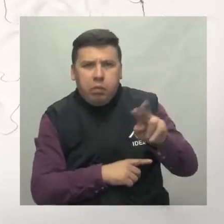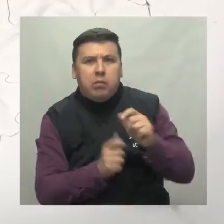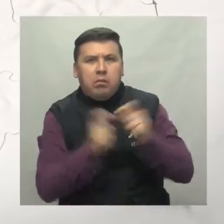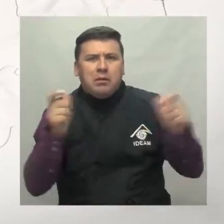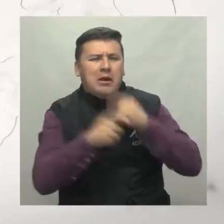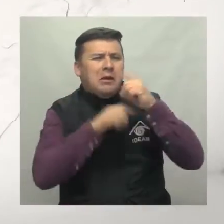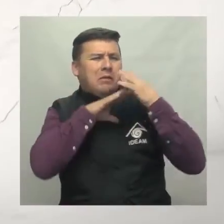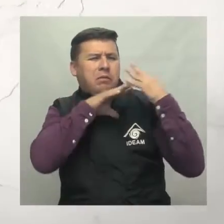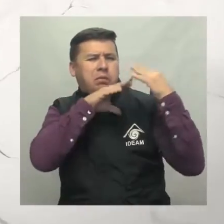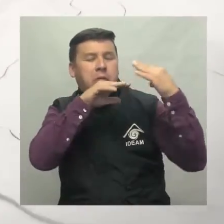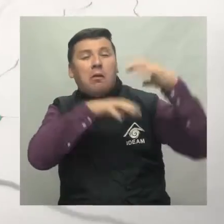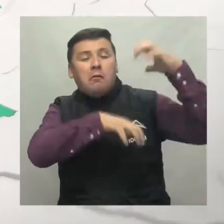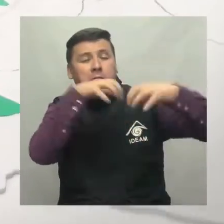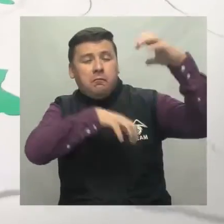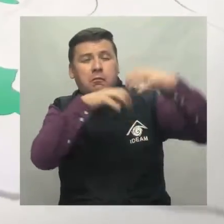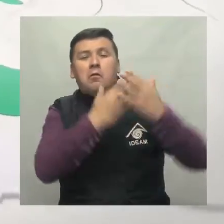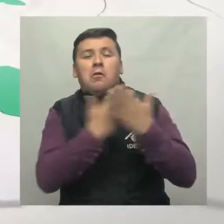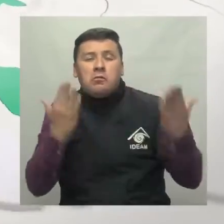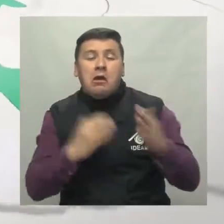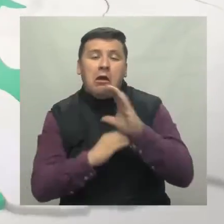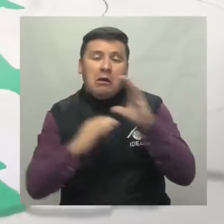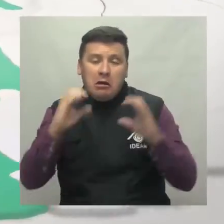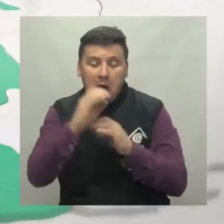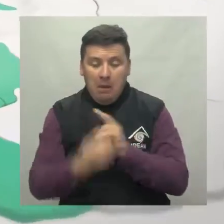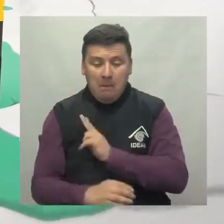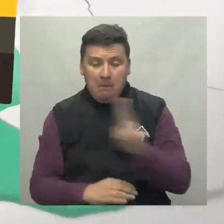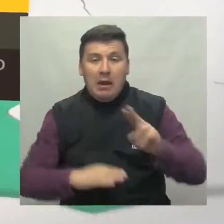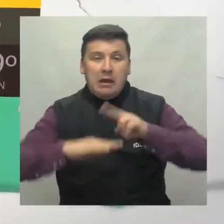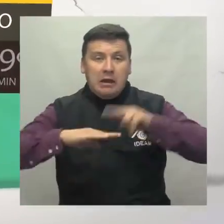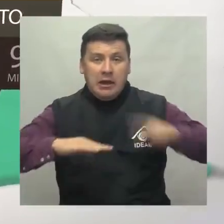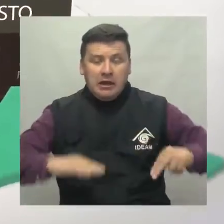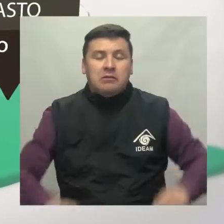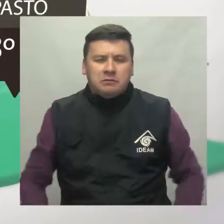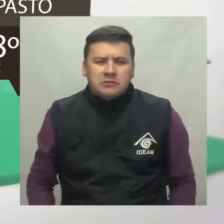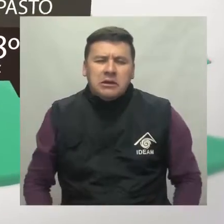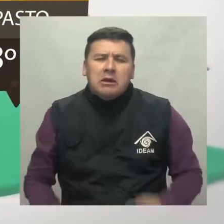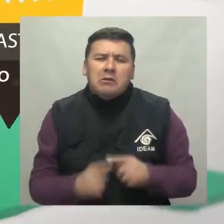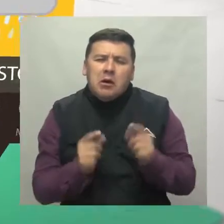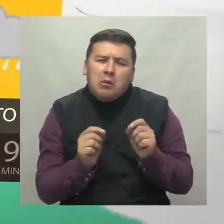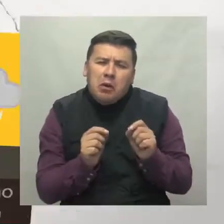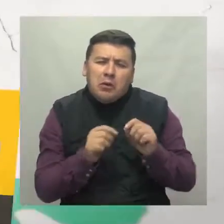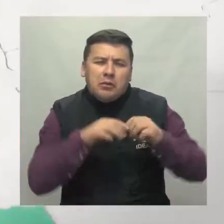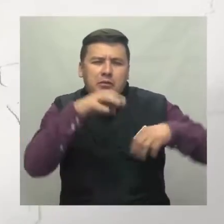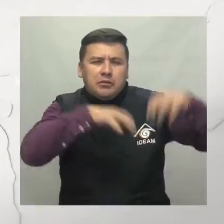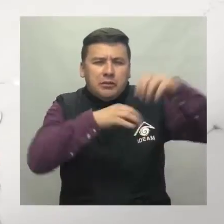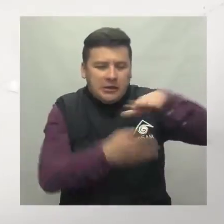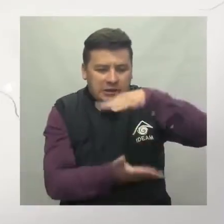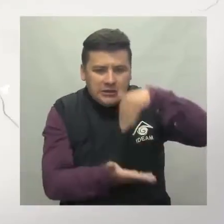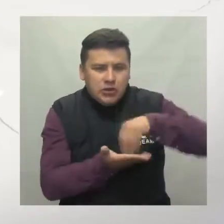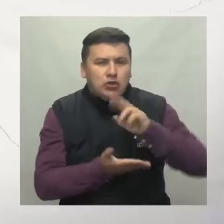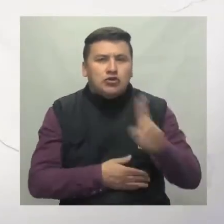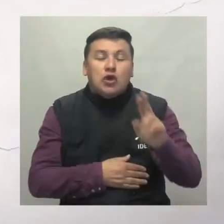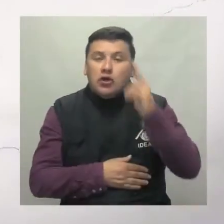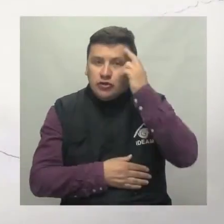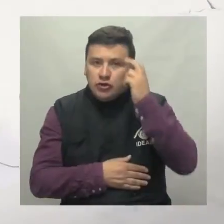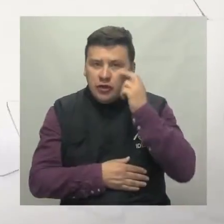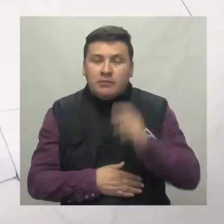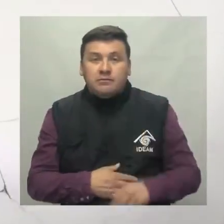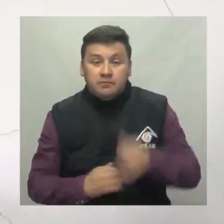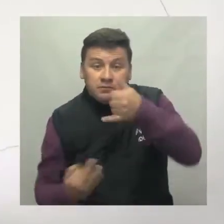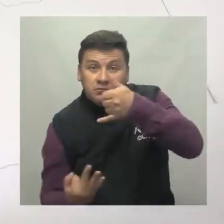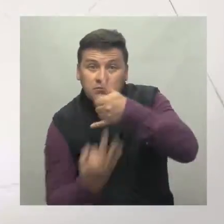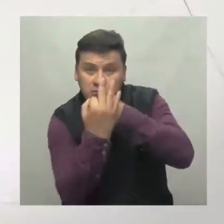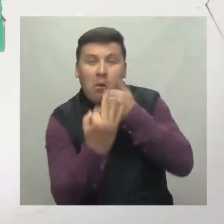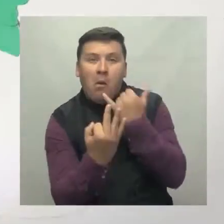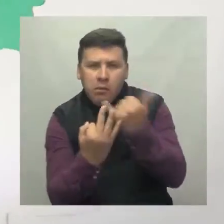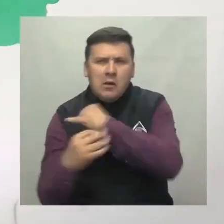de la nubosidad y lluvias sobre sectores del Cauca, Valle y Nariño, con mucha menor intensidad sobre el centro y sur de Chocó. La zona andina